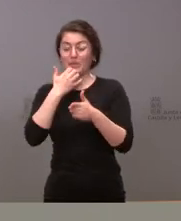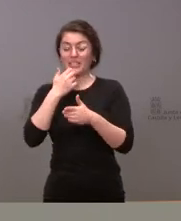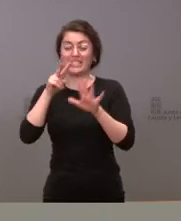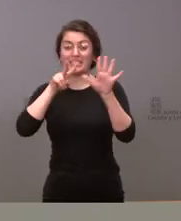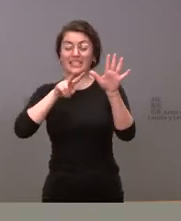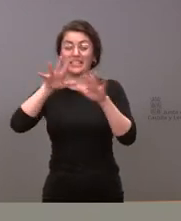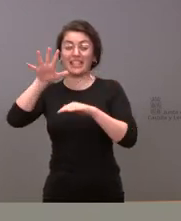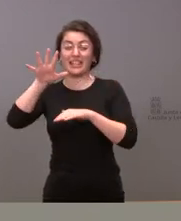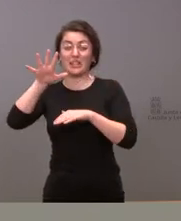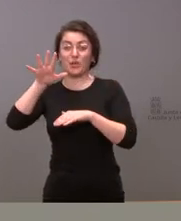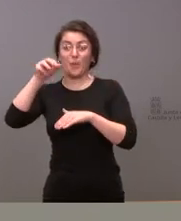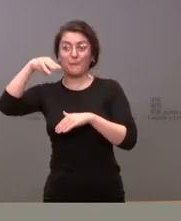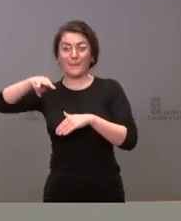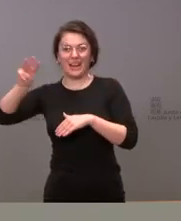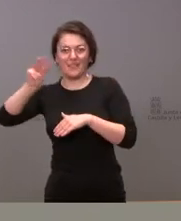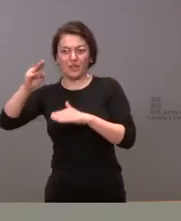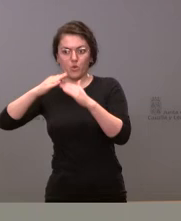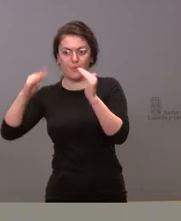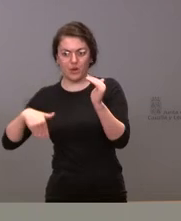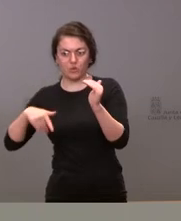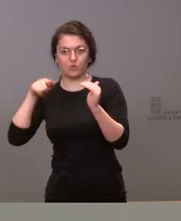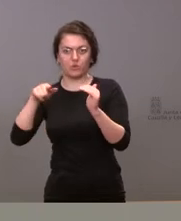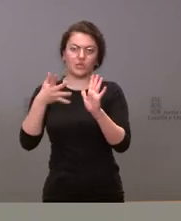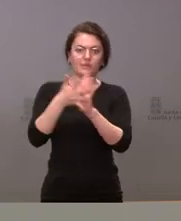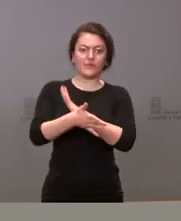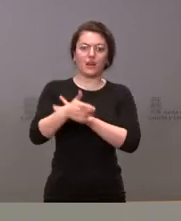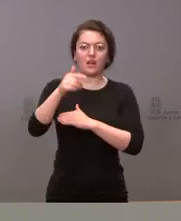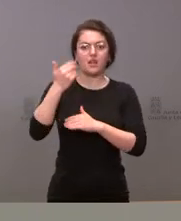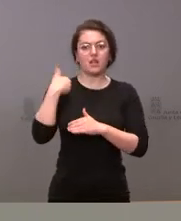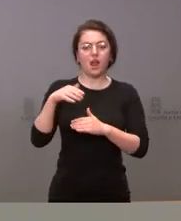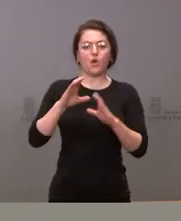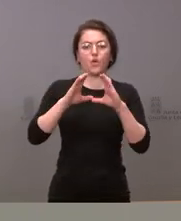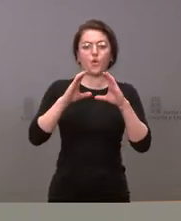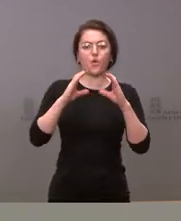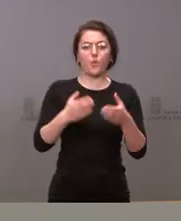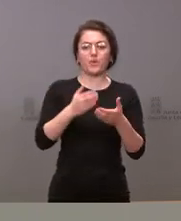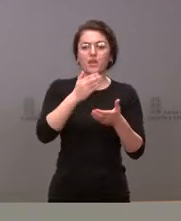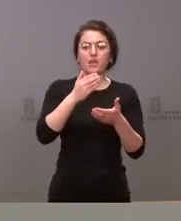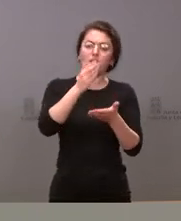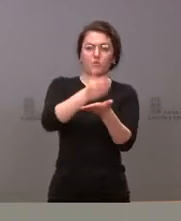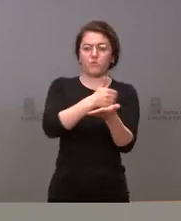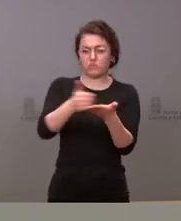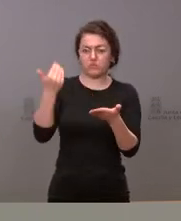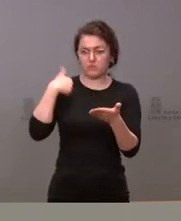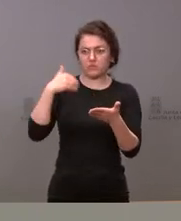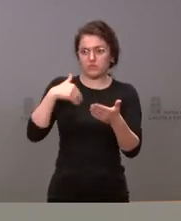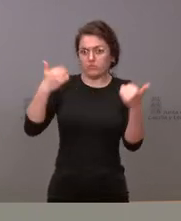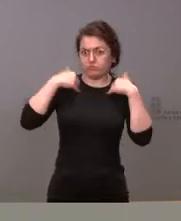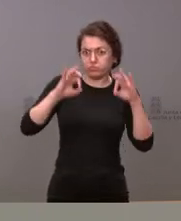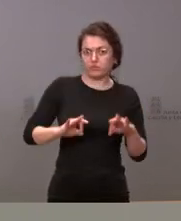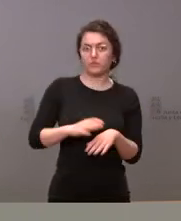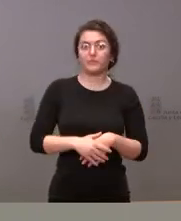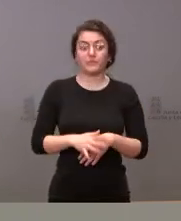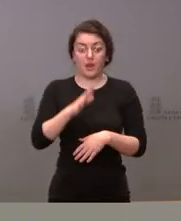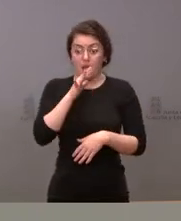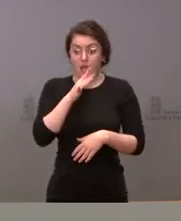y habilitaba a las comunidades autónomas para que así lo hiciéramos no hemos dispuesto de esa posibilidad a día de hoy y tampoco